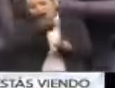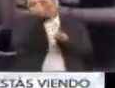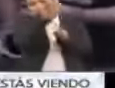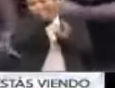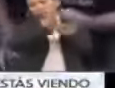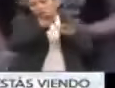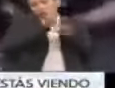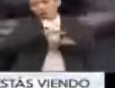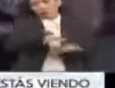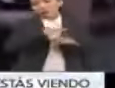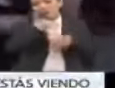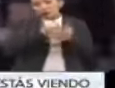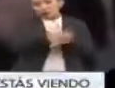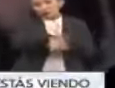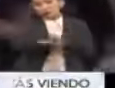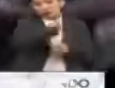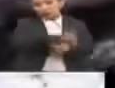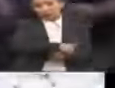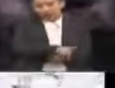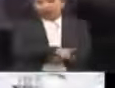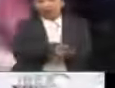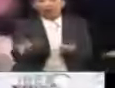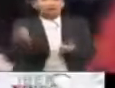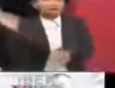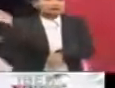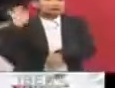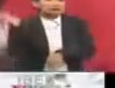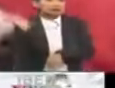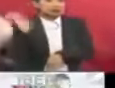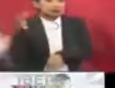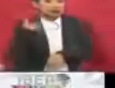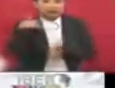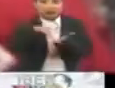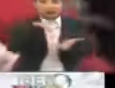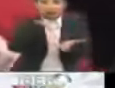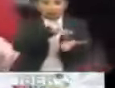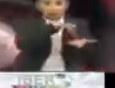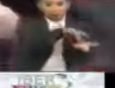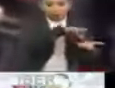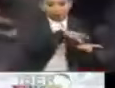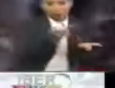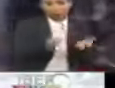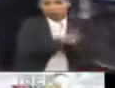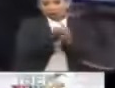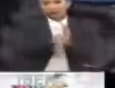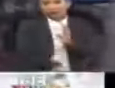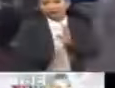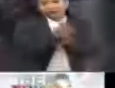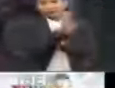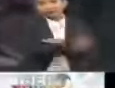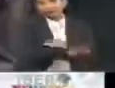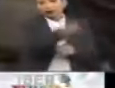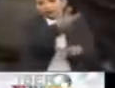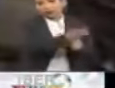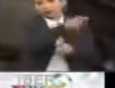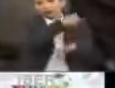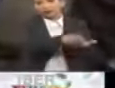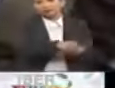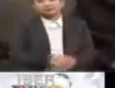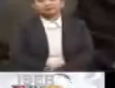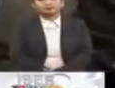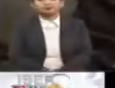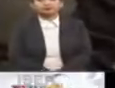evidente en los próximos días, los posibles apoyos, en este caso, al segundo lugar.